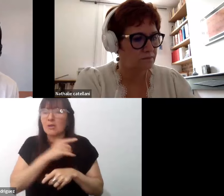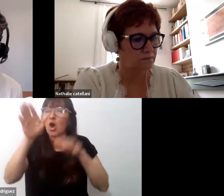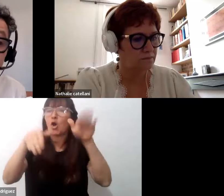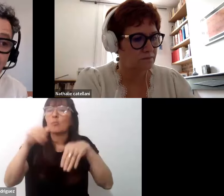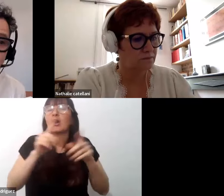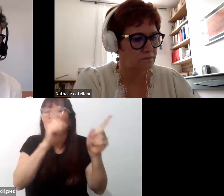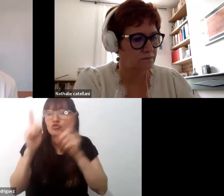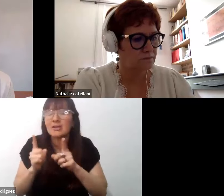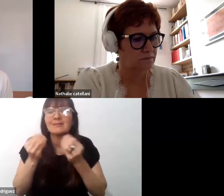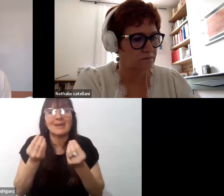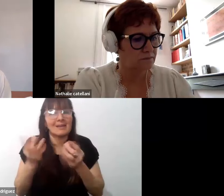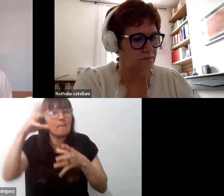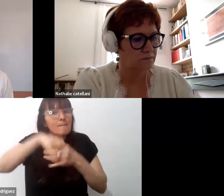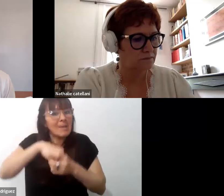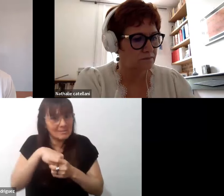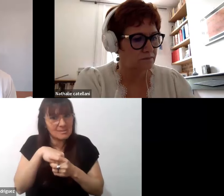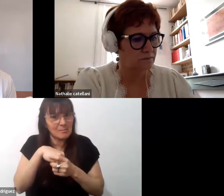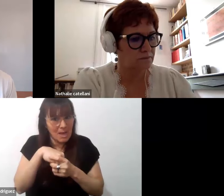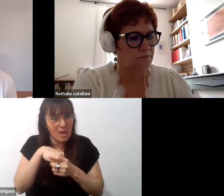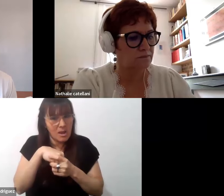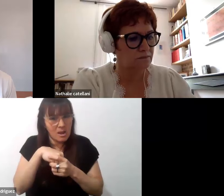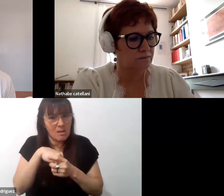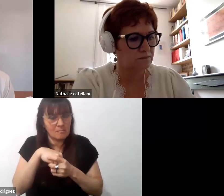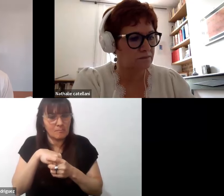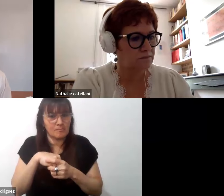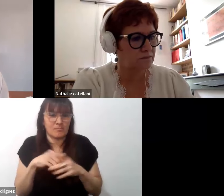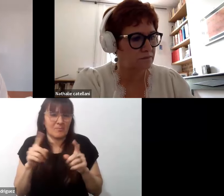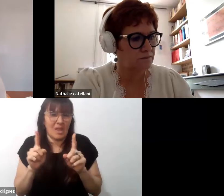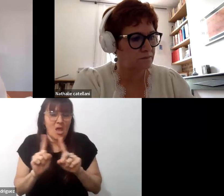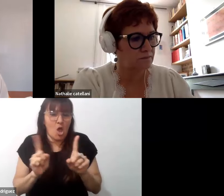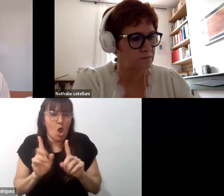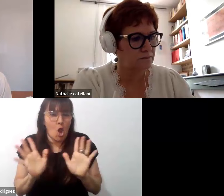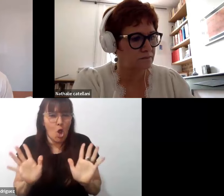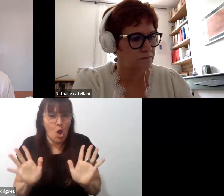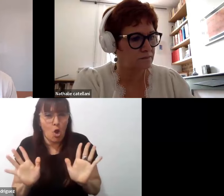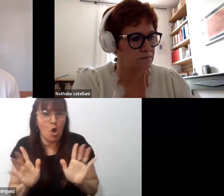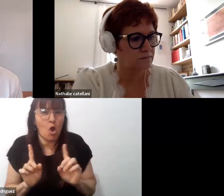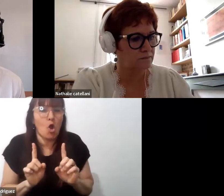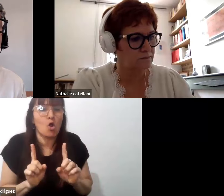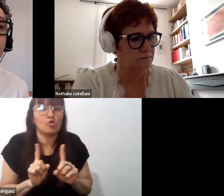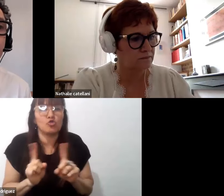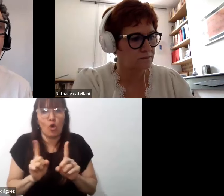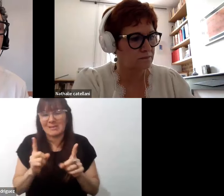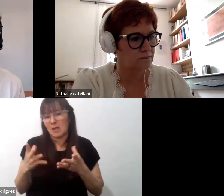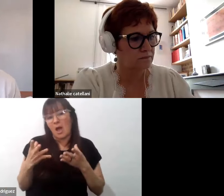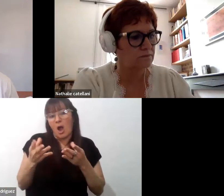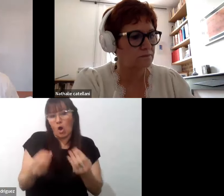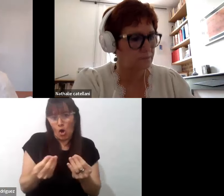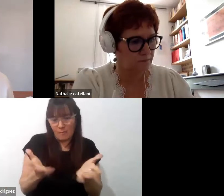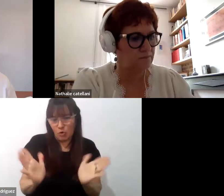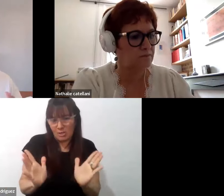a coparticipar, ¿no? Porque va mucho más allá de la colaboración, ¿no?